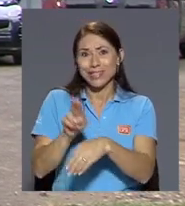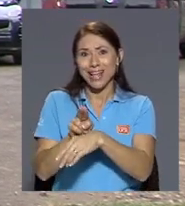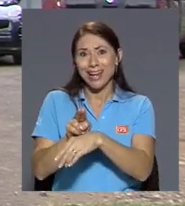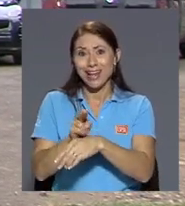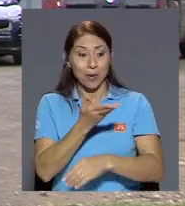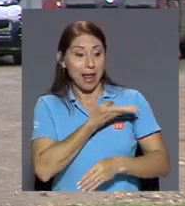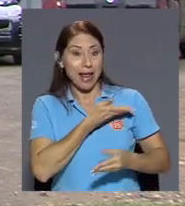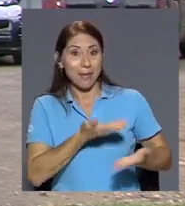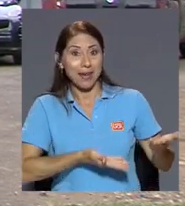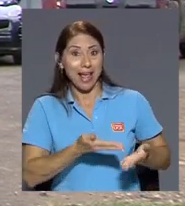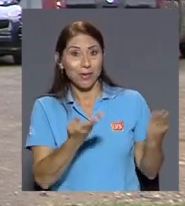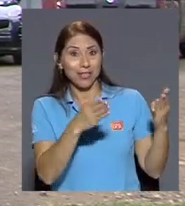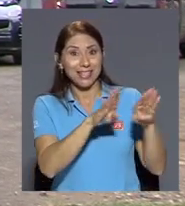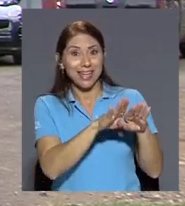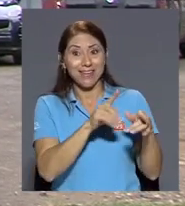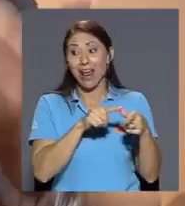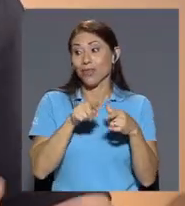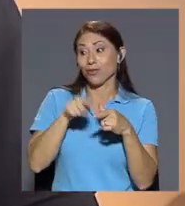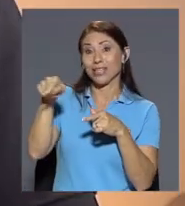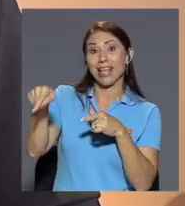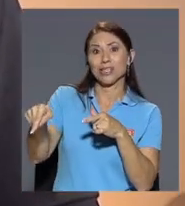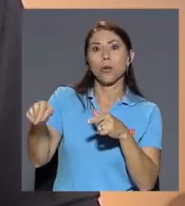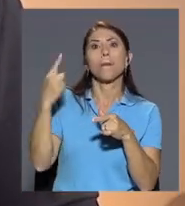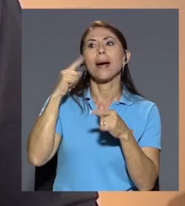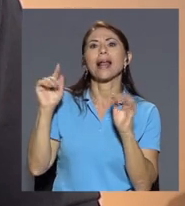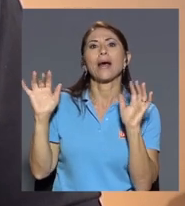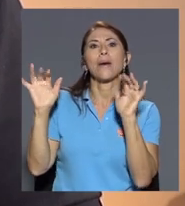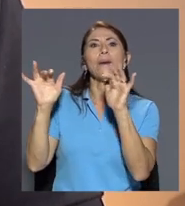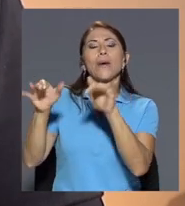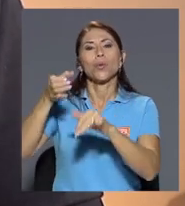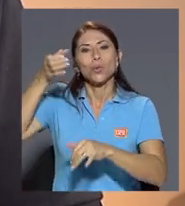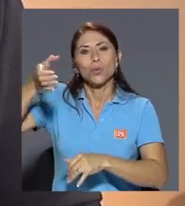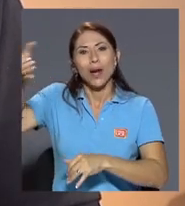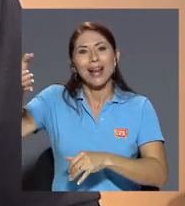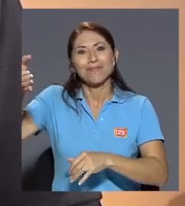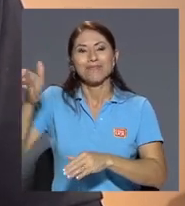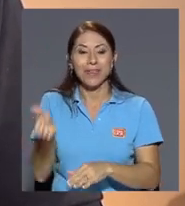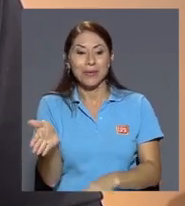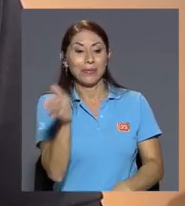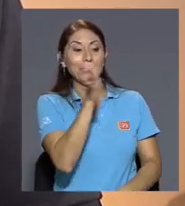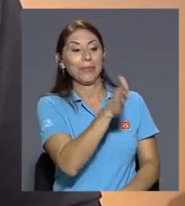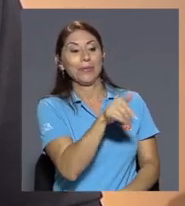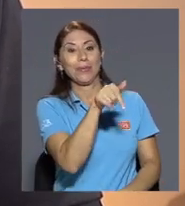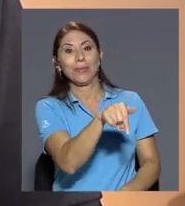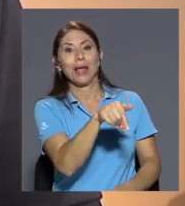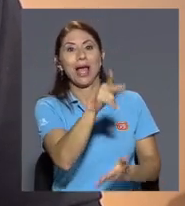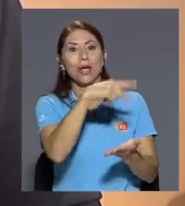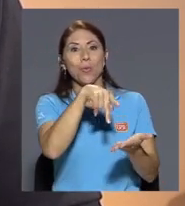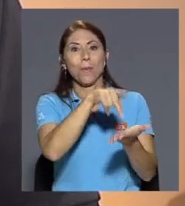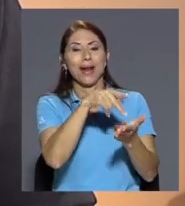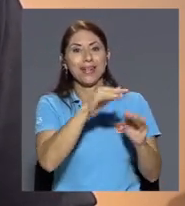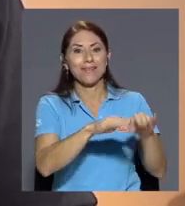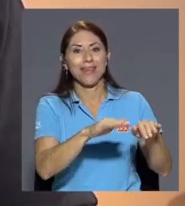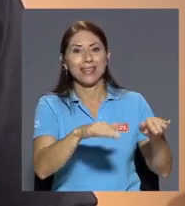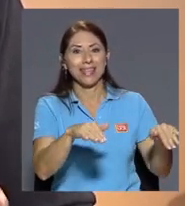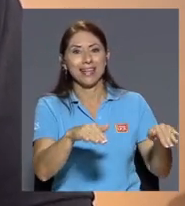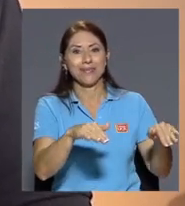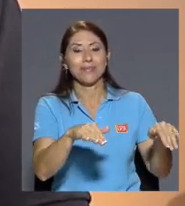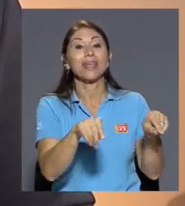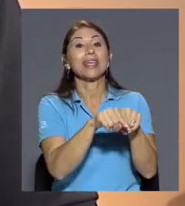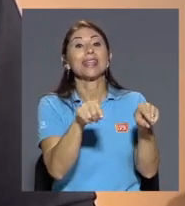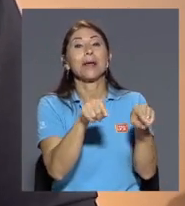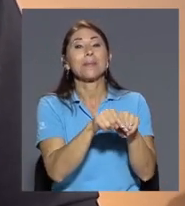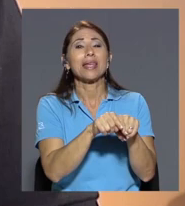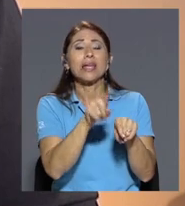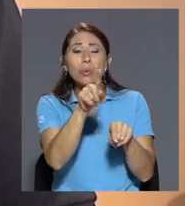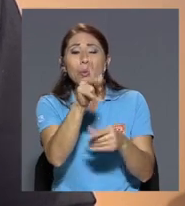entonces ese espacio se incorpore como un espacio cultural igual en el otro sector hay un parque infantil y hay un parquecito que